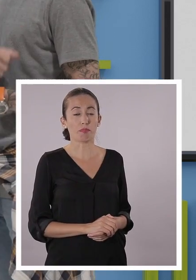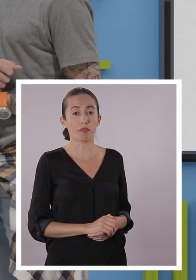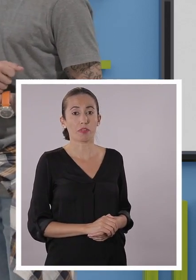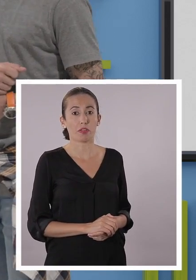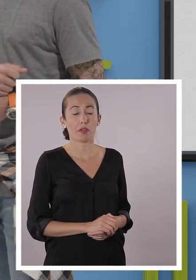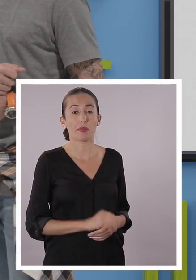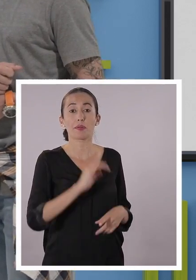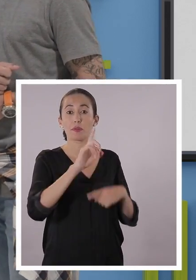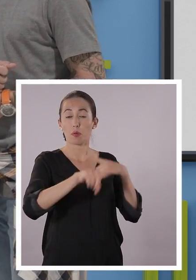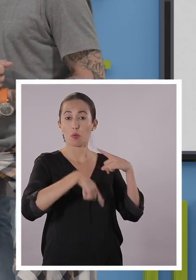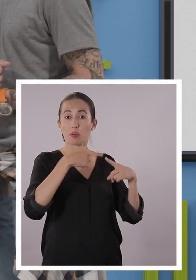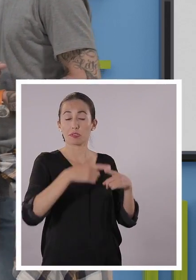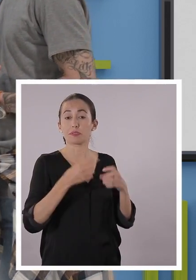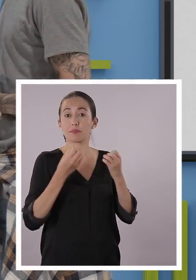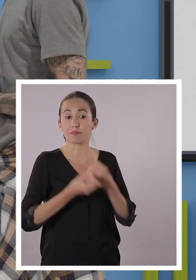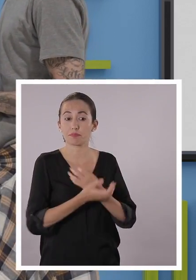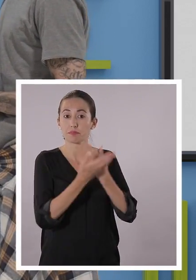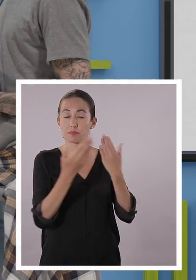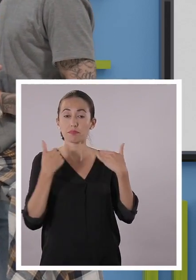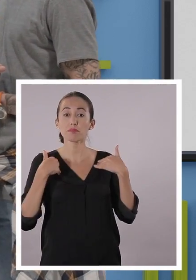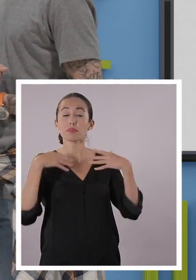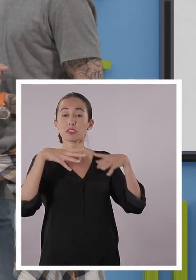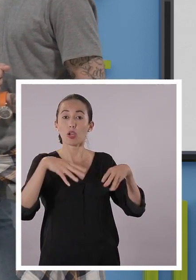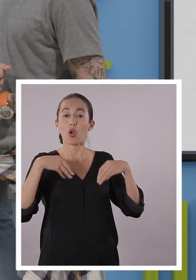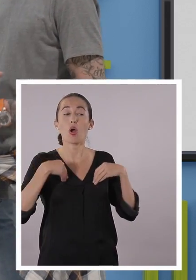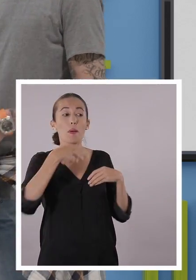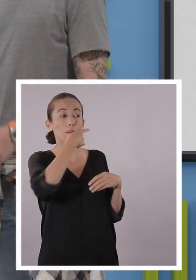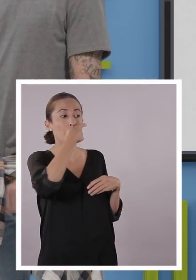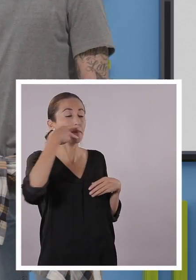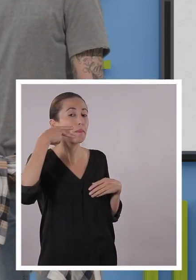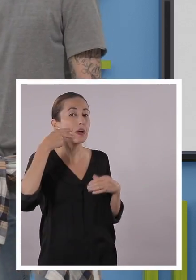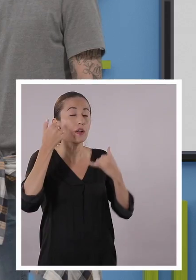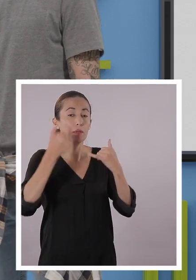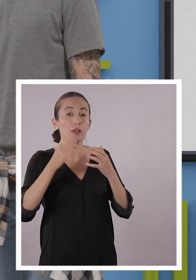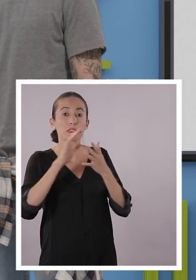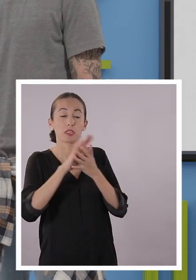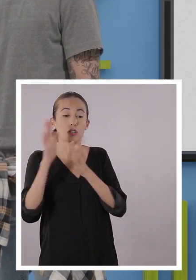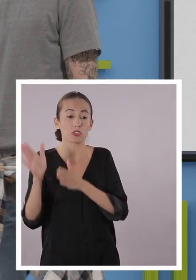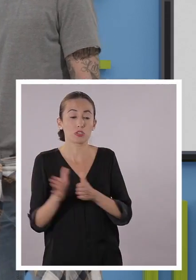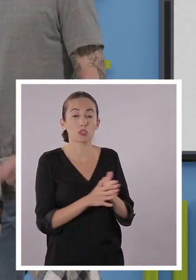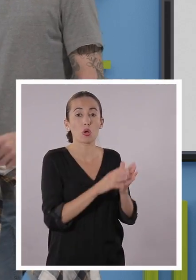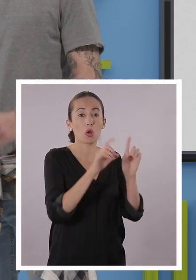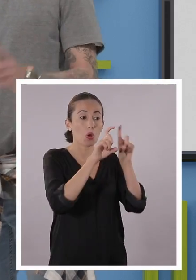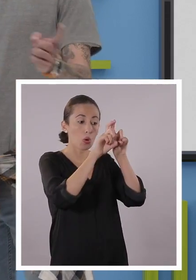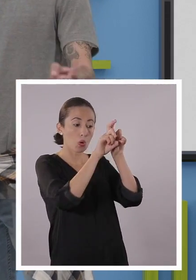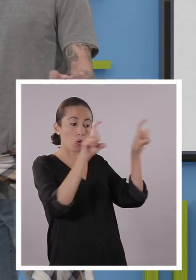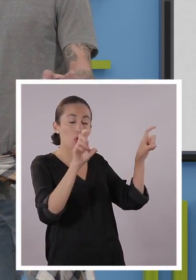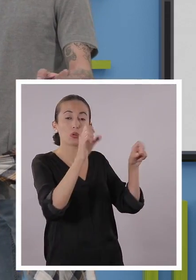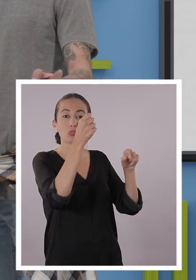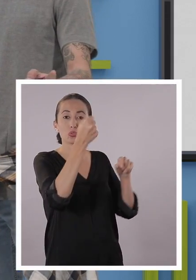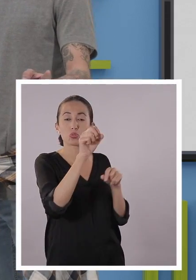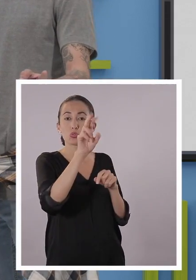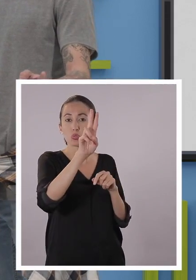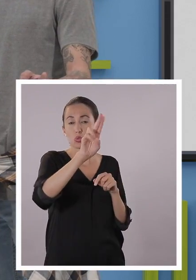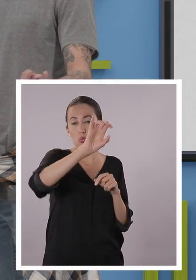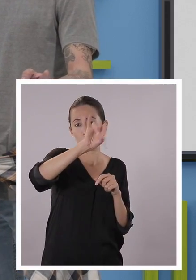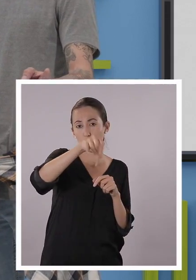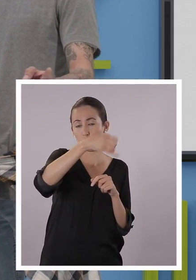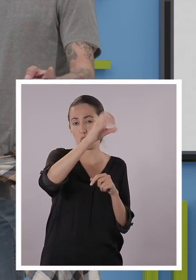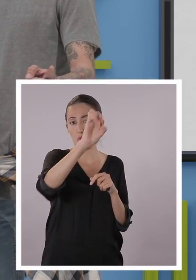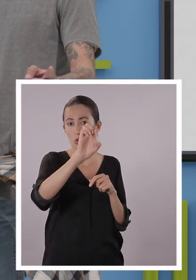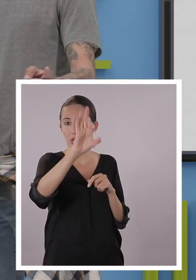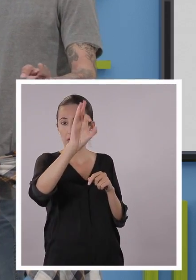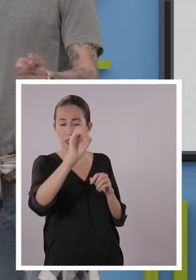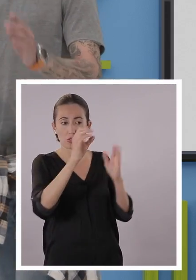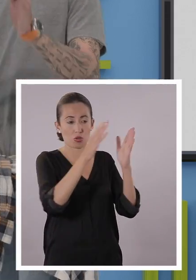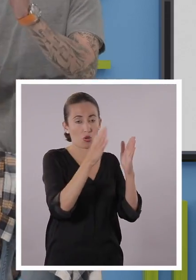Listo. Una vez que tenemos determinado cuál es el verbo, ahora podemos separar la oración en sujeto y en predicado. Ok. El